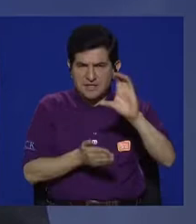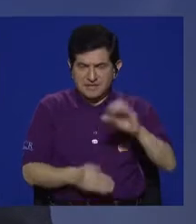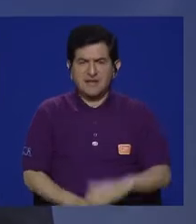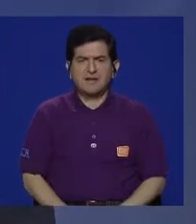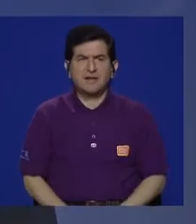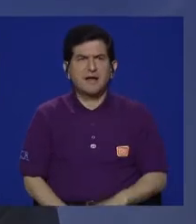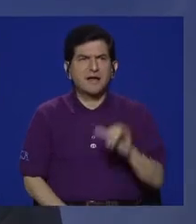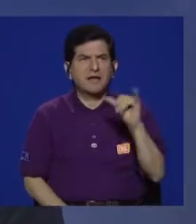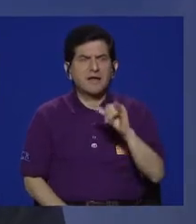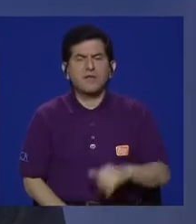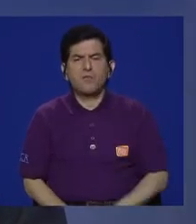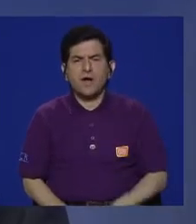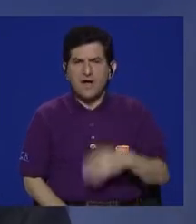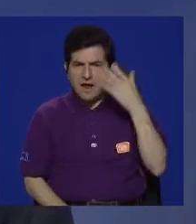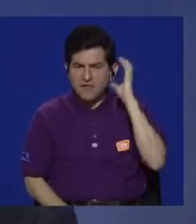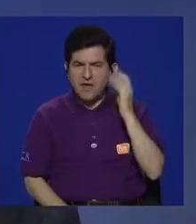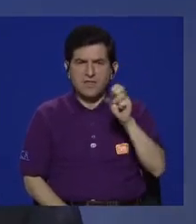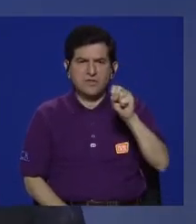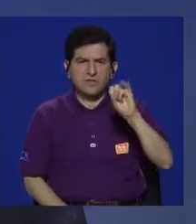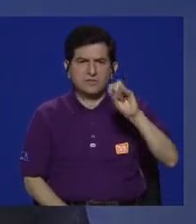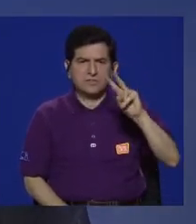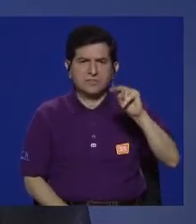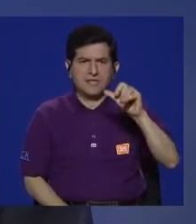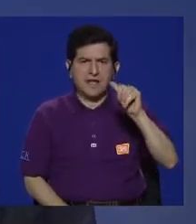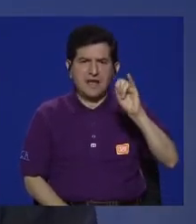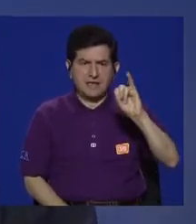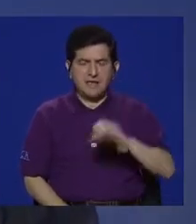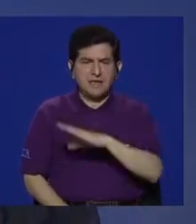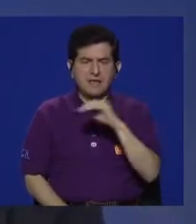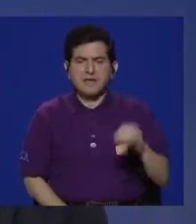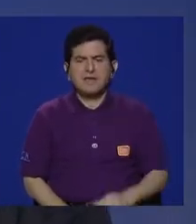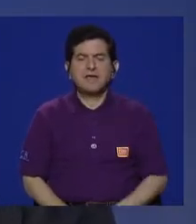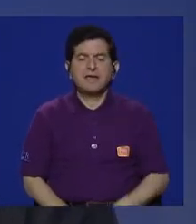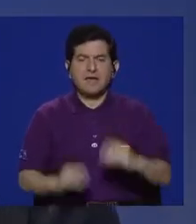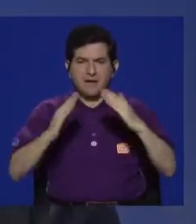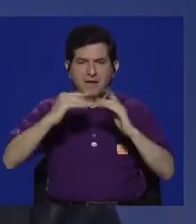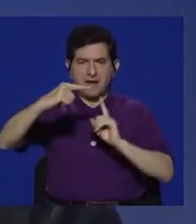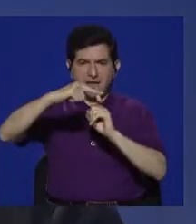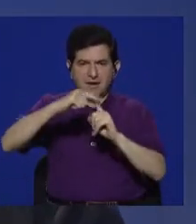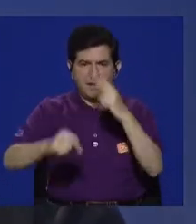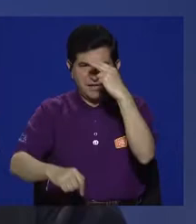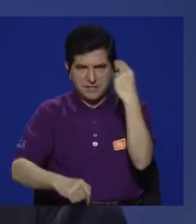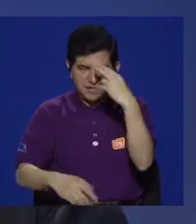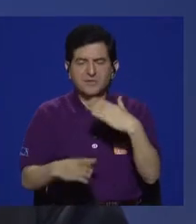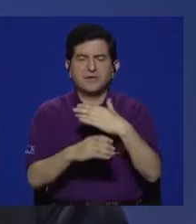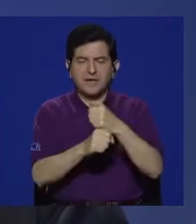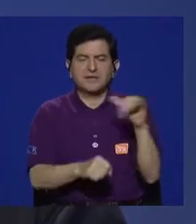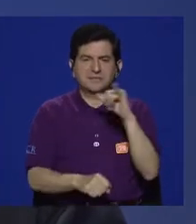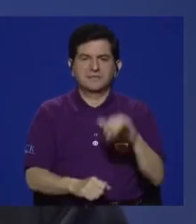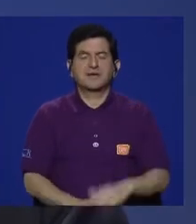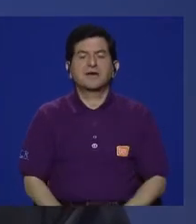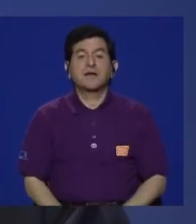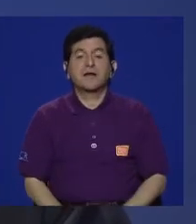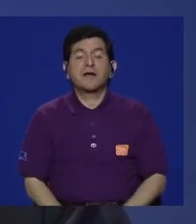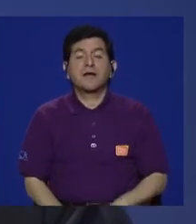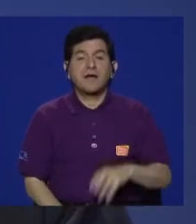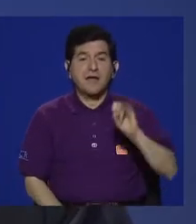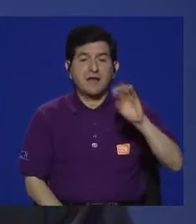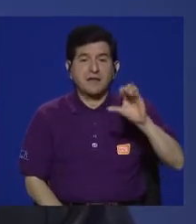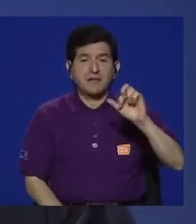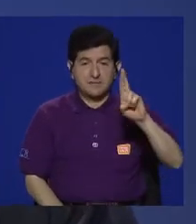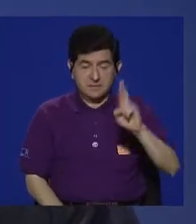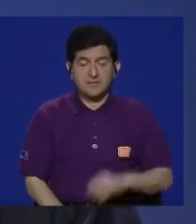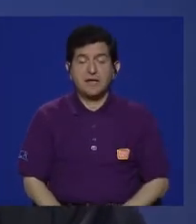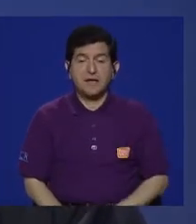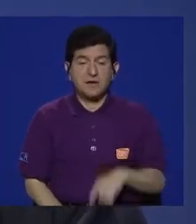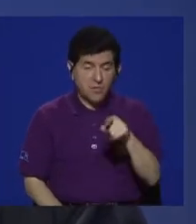20 años. Ocurrió con Radio Sinaí y ocurrió con Radio Santa Clara en el caso de la Iglesia Católica. El ICER muchas veces, cuando las comunidades